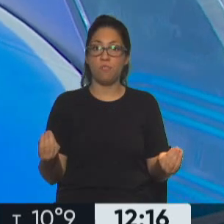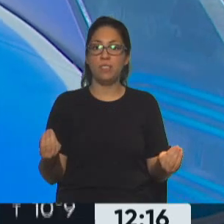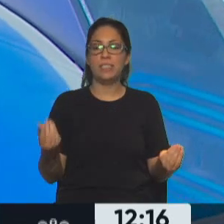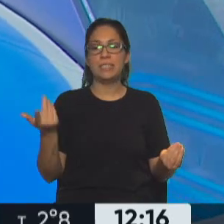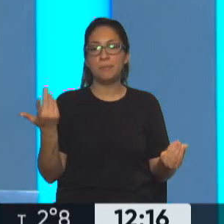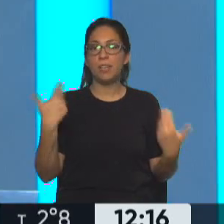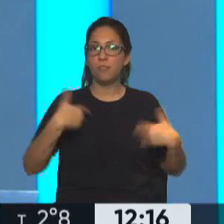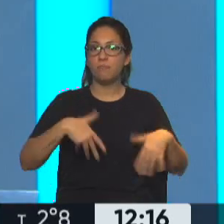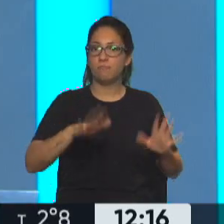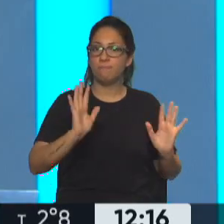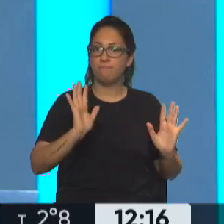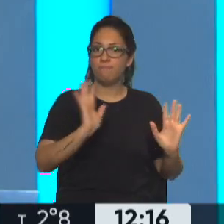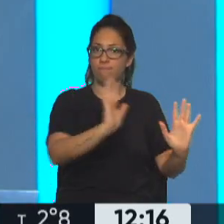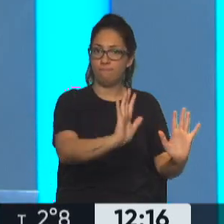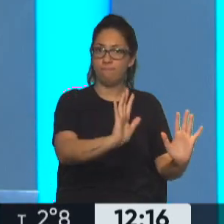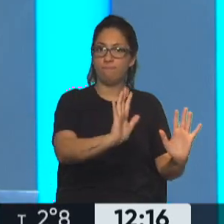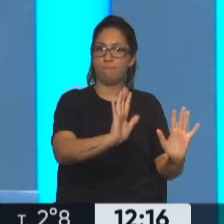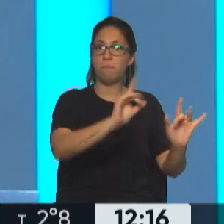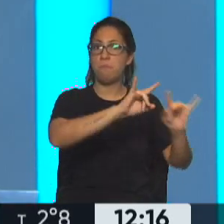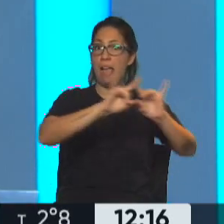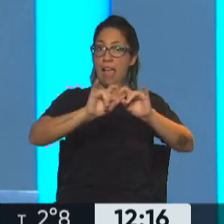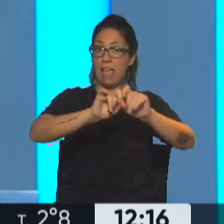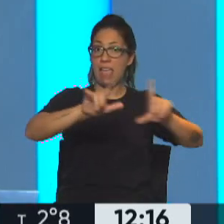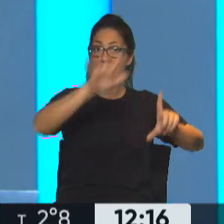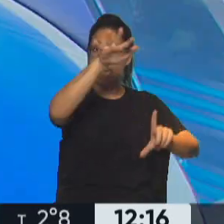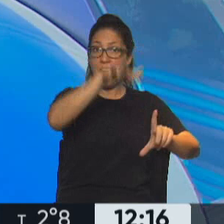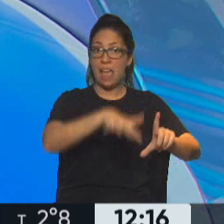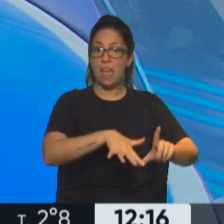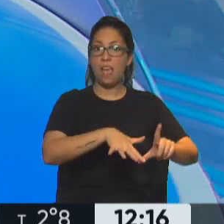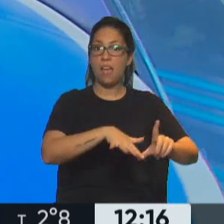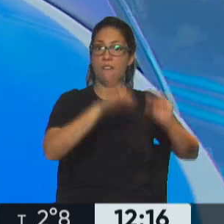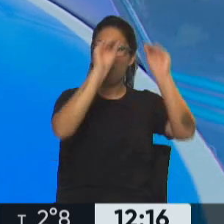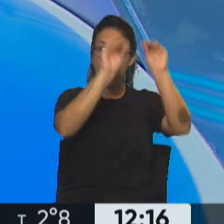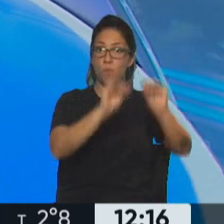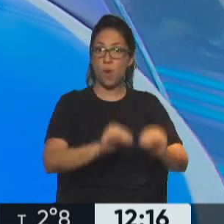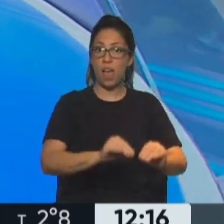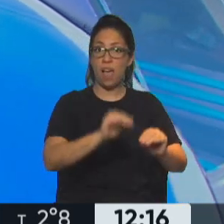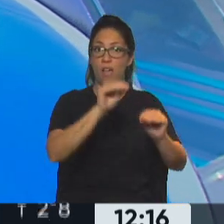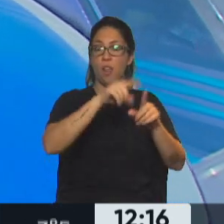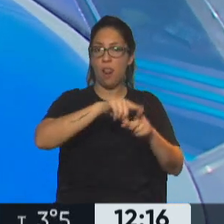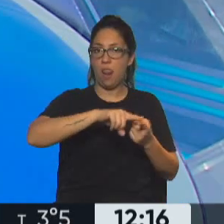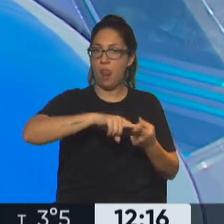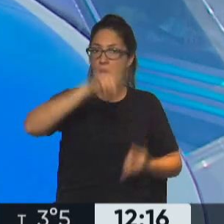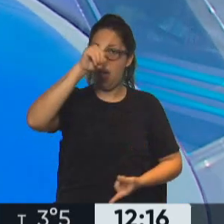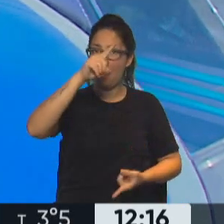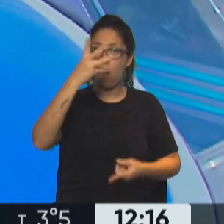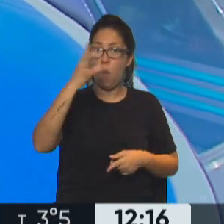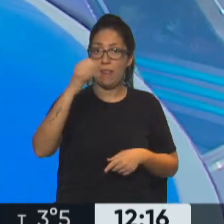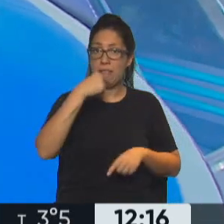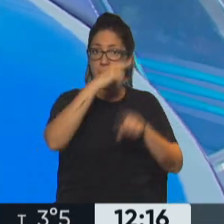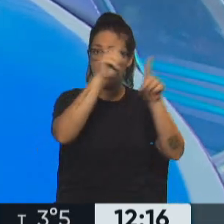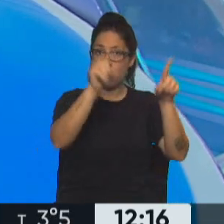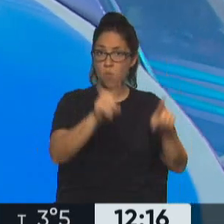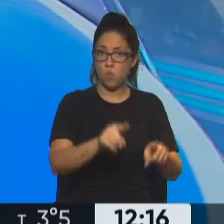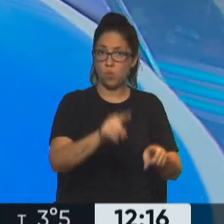en principio eso. Entran en la página, van a encontrarse con un formulario largo, un formulario de más de 40 preguntas